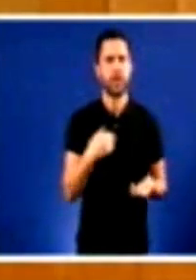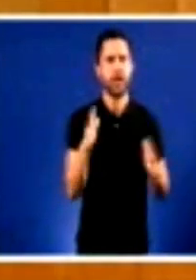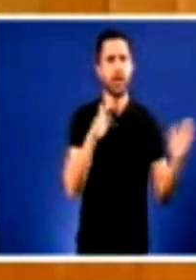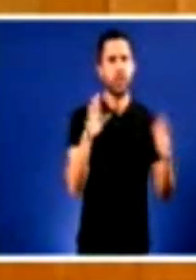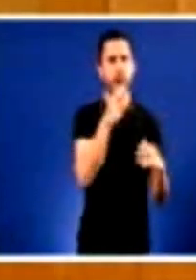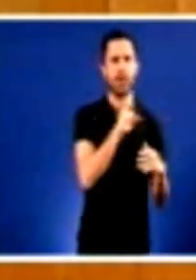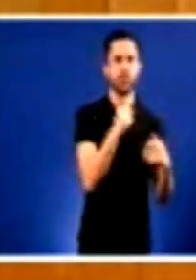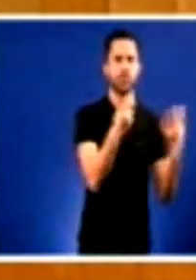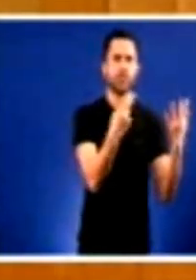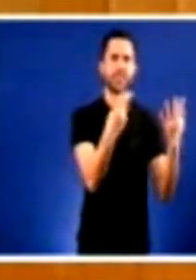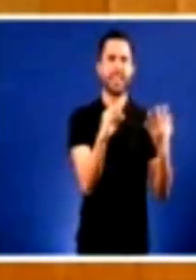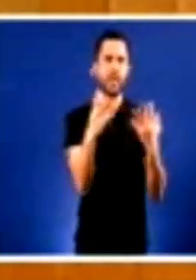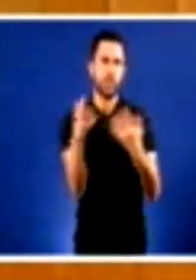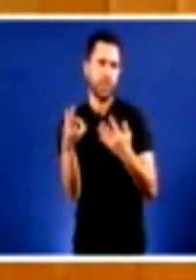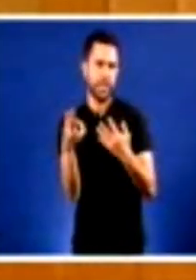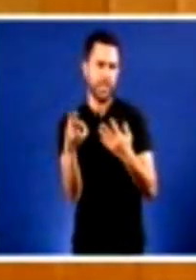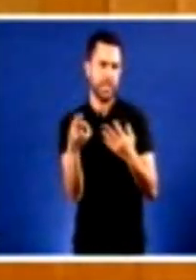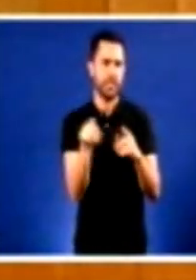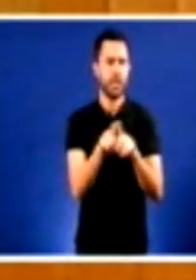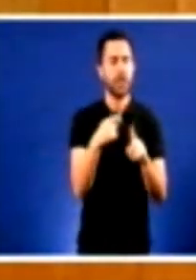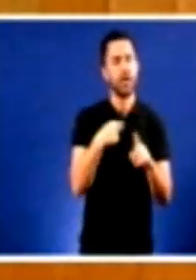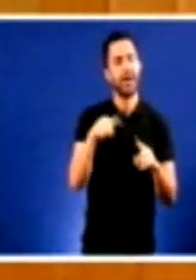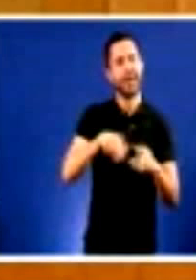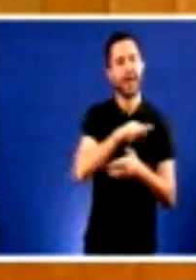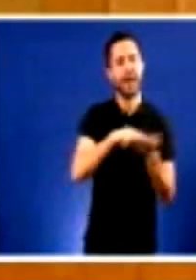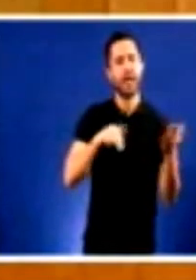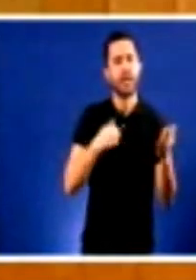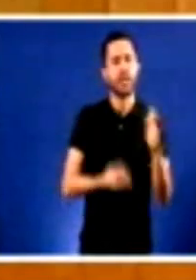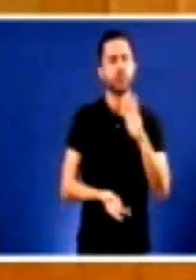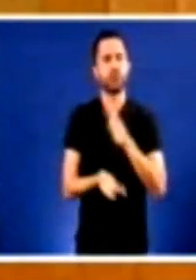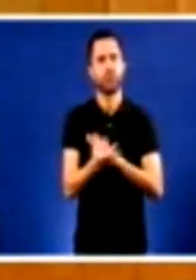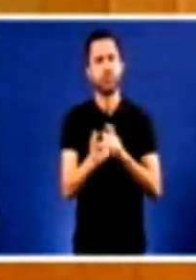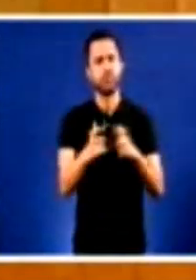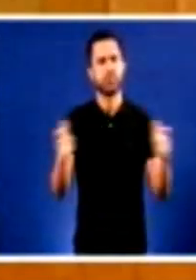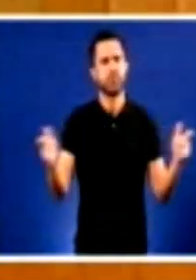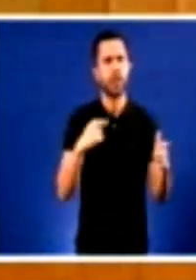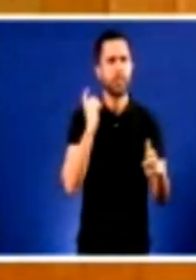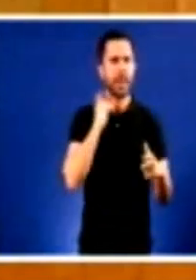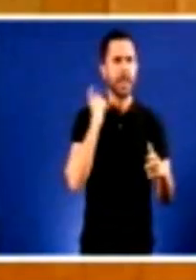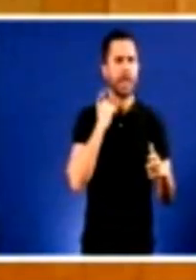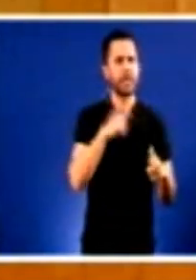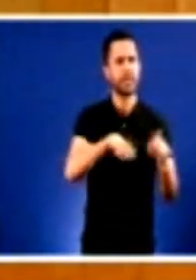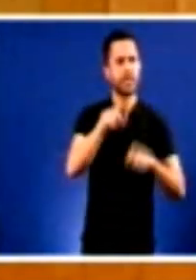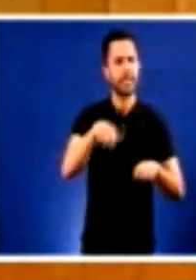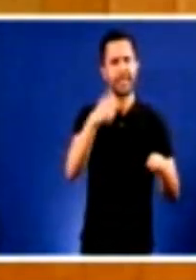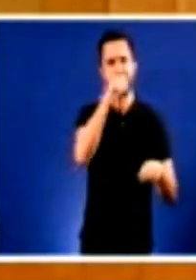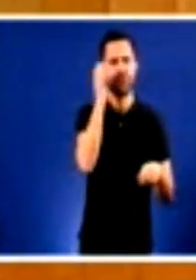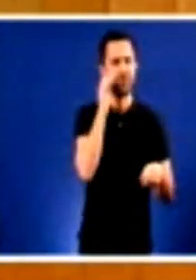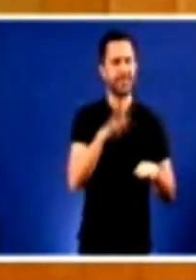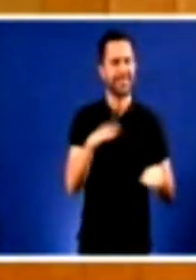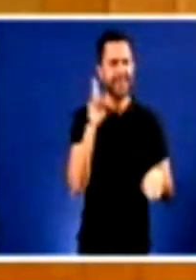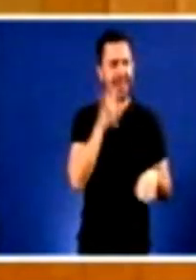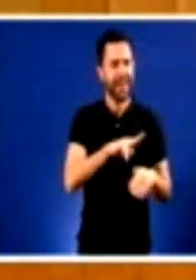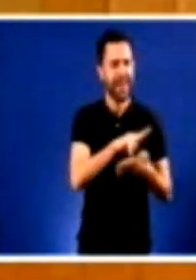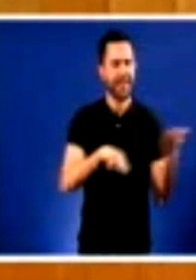sufriu un dos brotes máis virulentos de meningitis de toda a Europa e morreron moitos nenos e nenas galegos. Non queremos volver